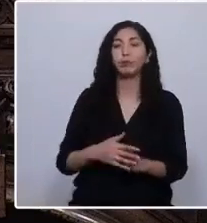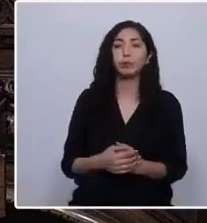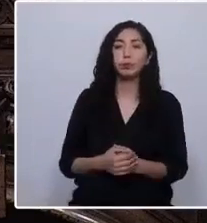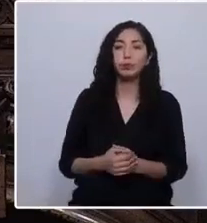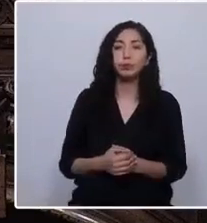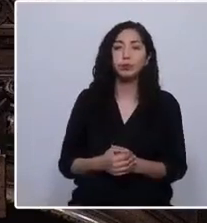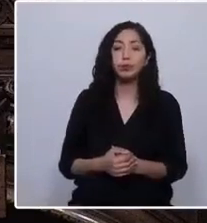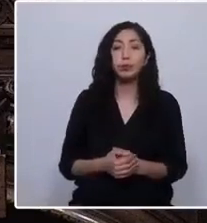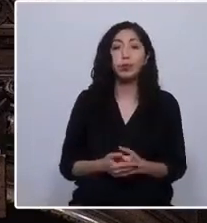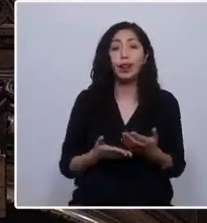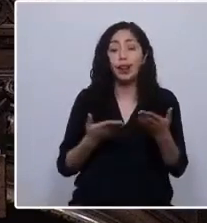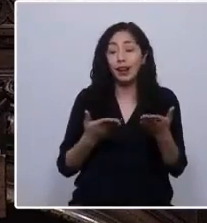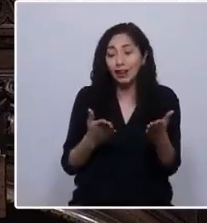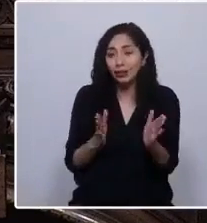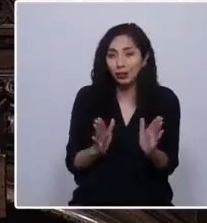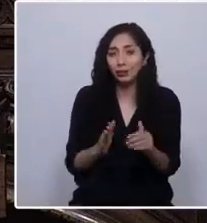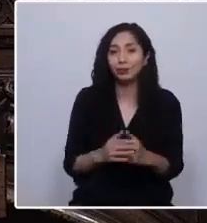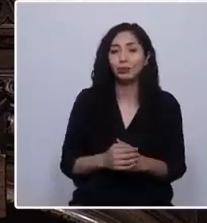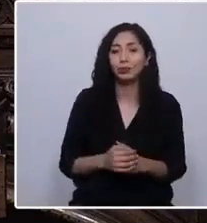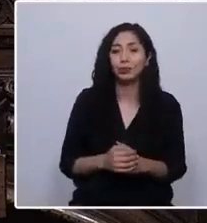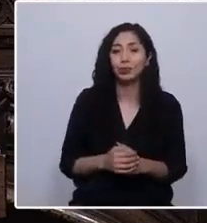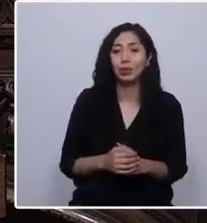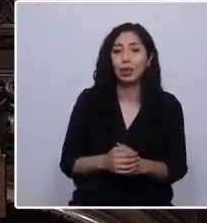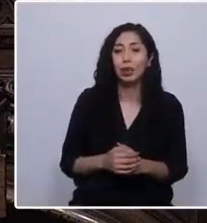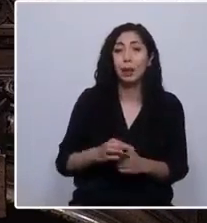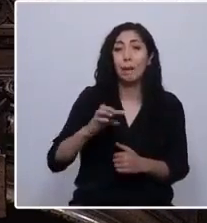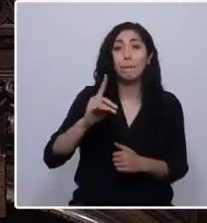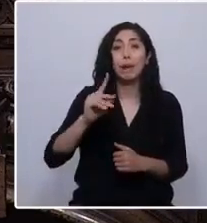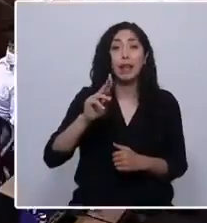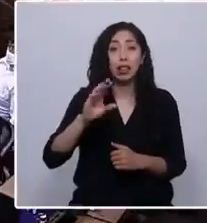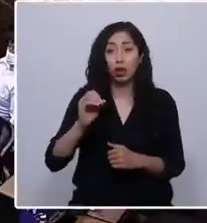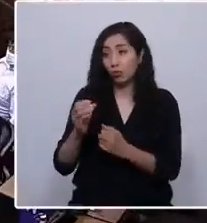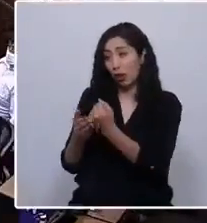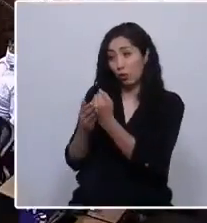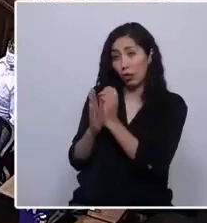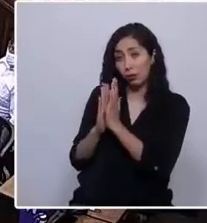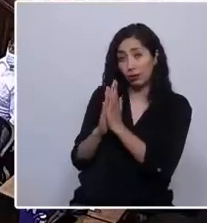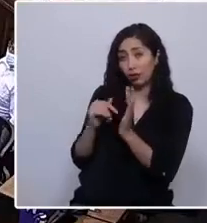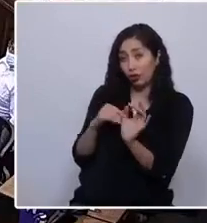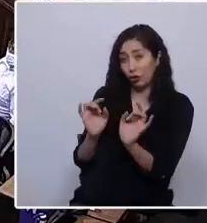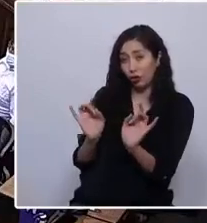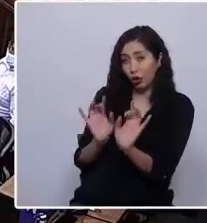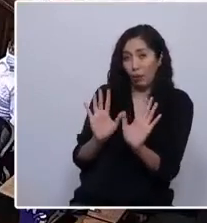Eso sería por ahora. Pedro, no sé si me ayudas, por favor, porque vamos a una sorpresa.